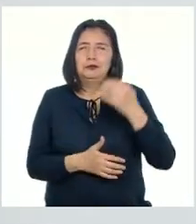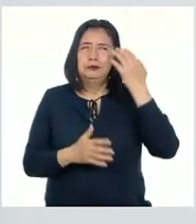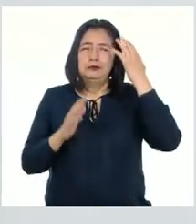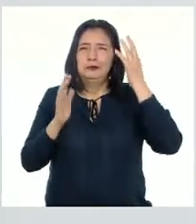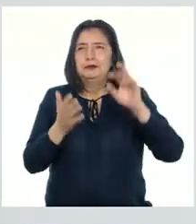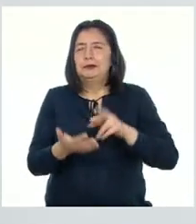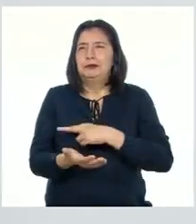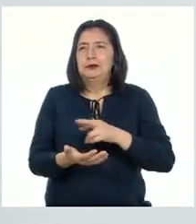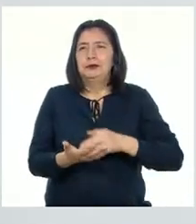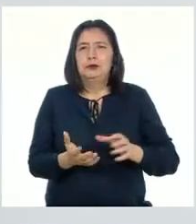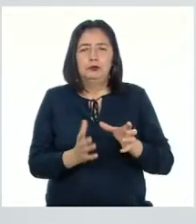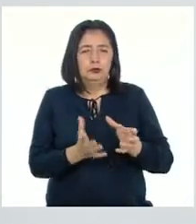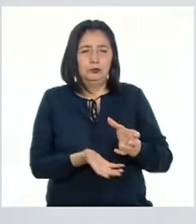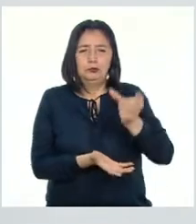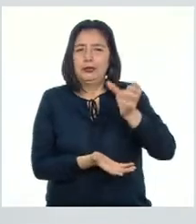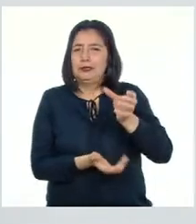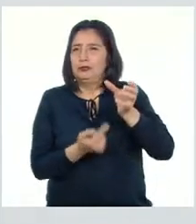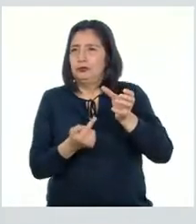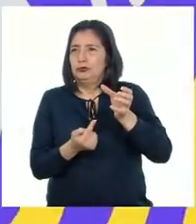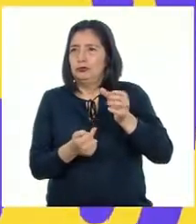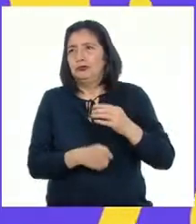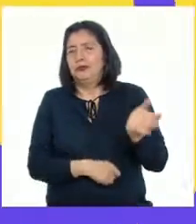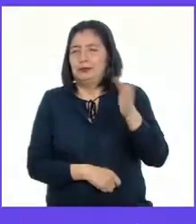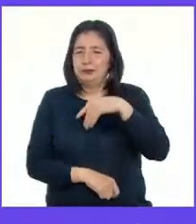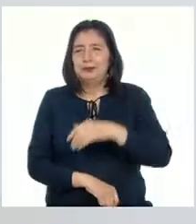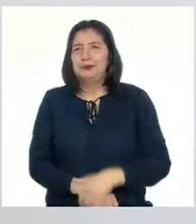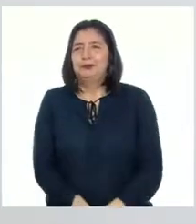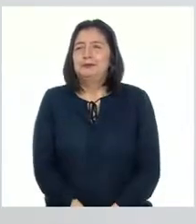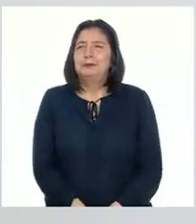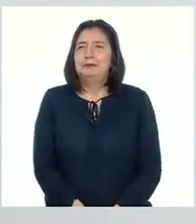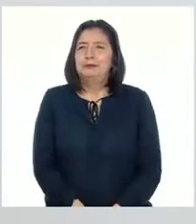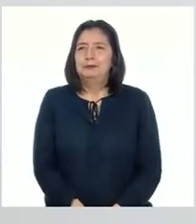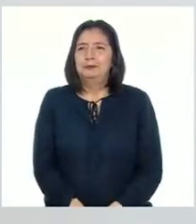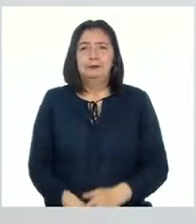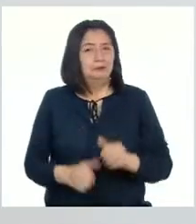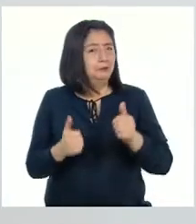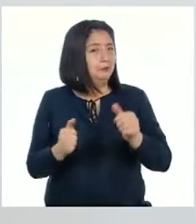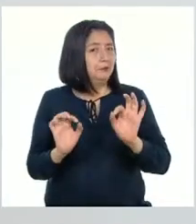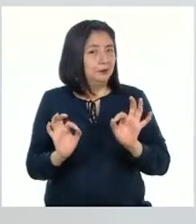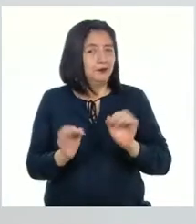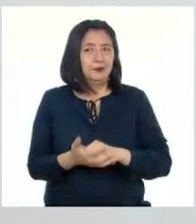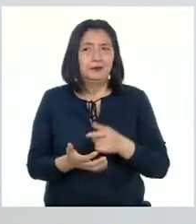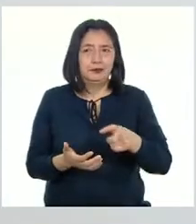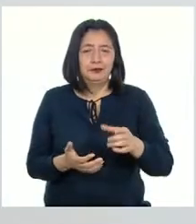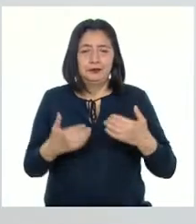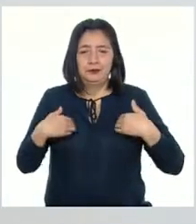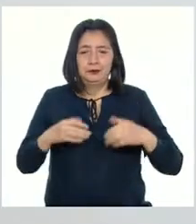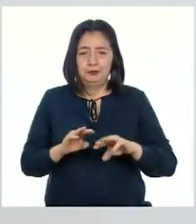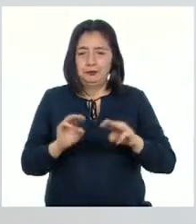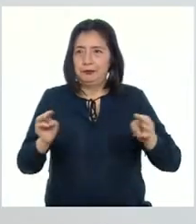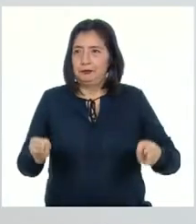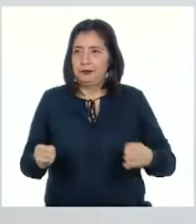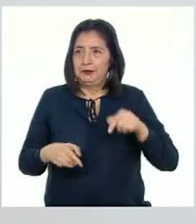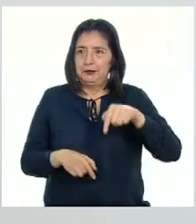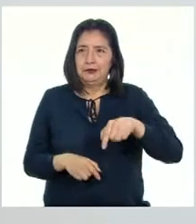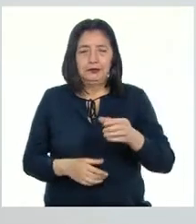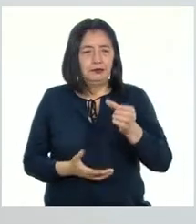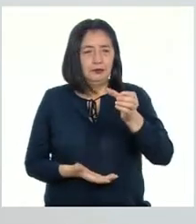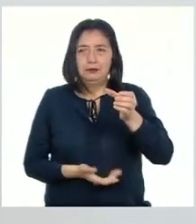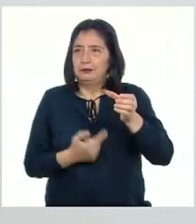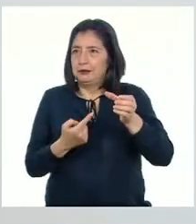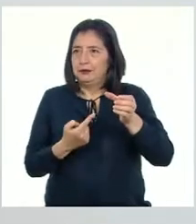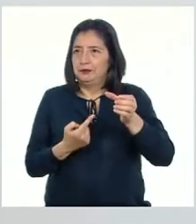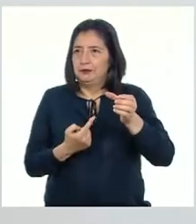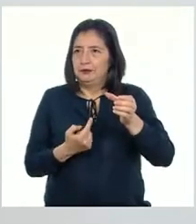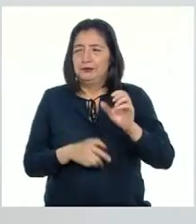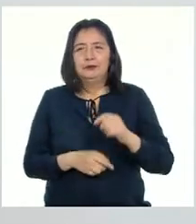con un vaso de plástico ¡Vamos ahí! Muy bien, ahora tenemos una mesa y también el vaso